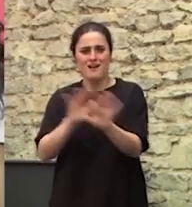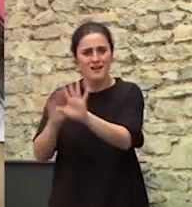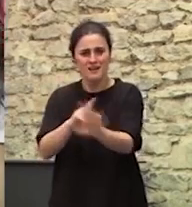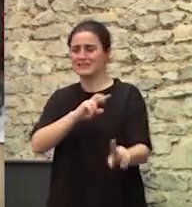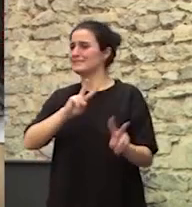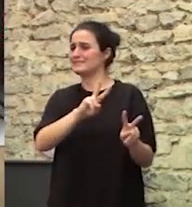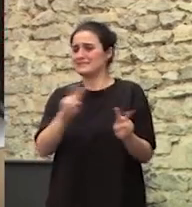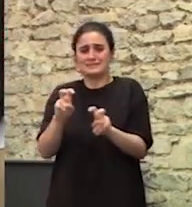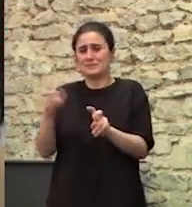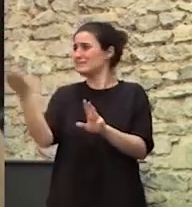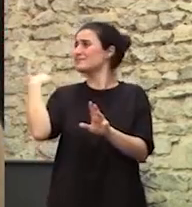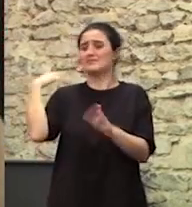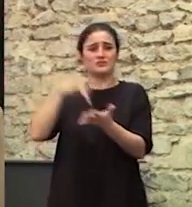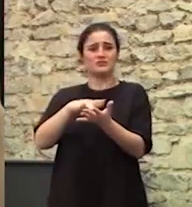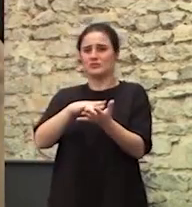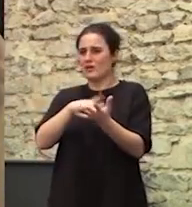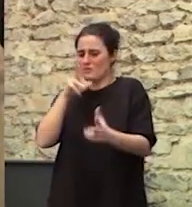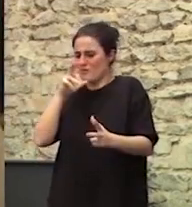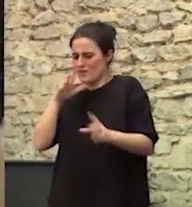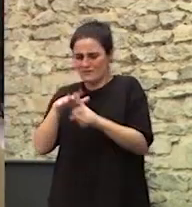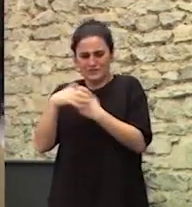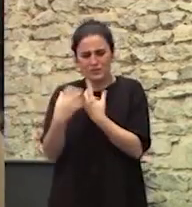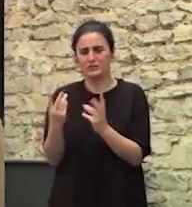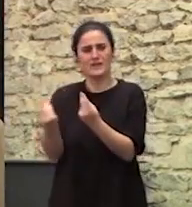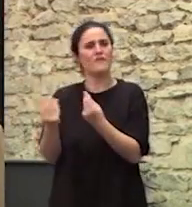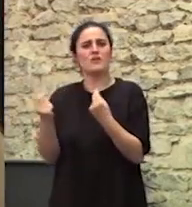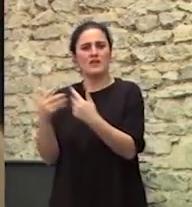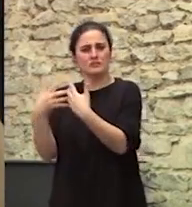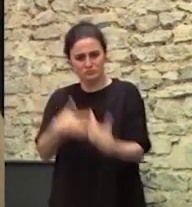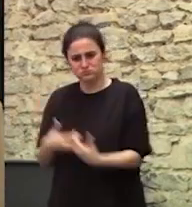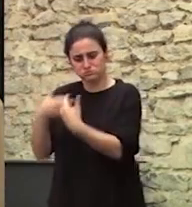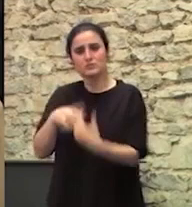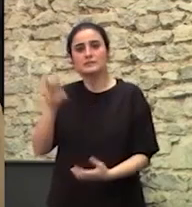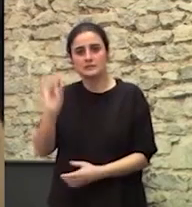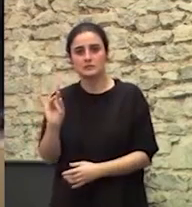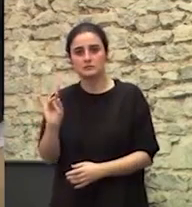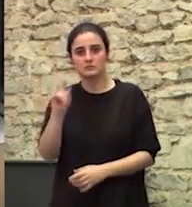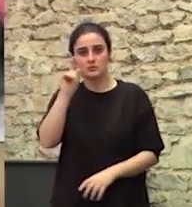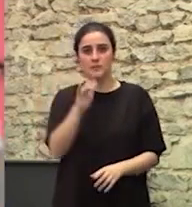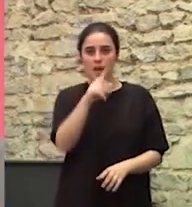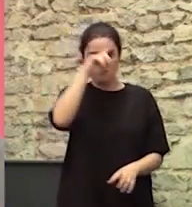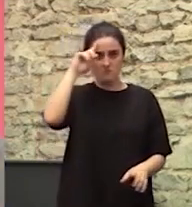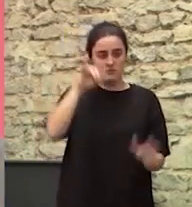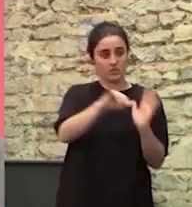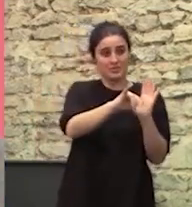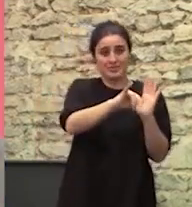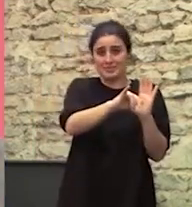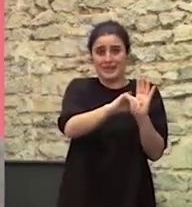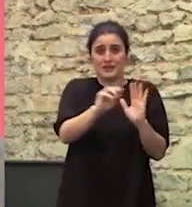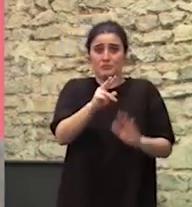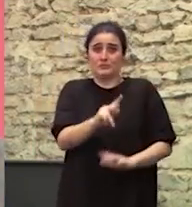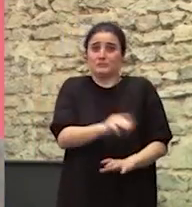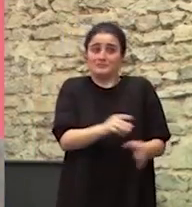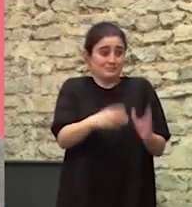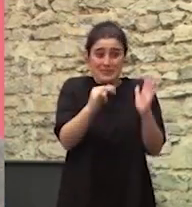discutir todas estas barbaridades que están haciendo con los refugiados Por supuesto Pero es que los tenéis en la Puerta del Sol A tres kilómetros y medio